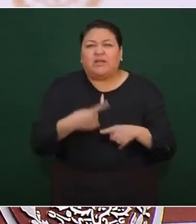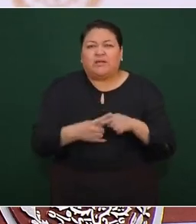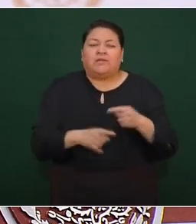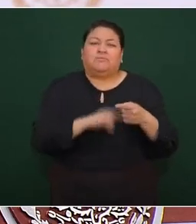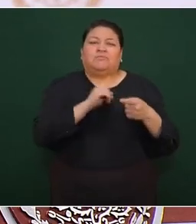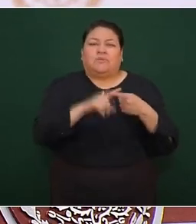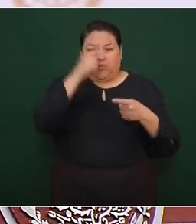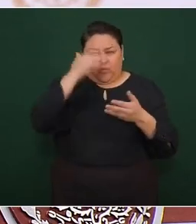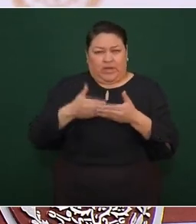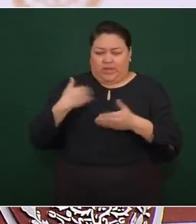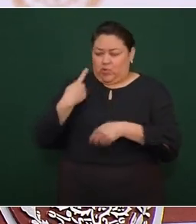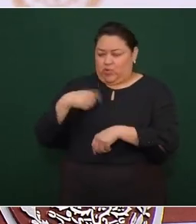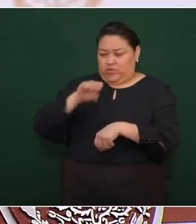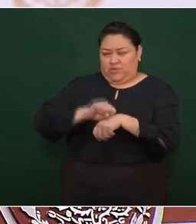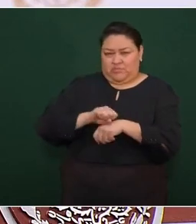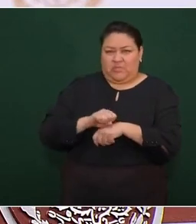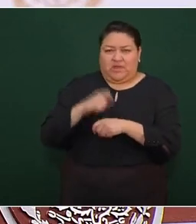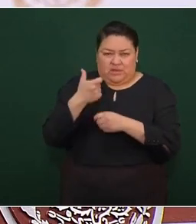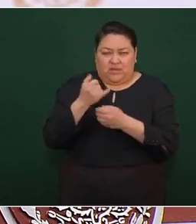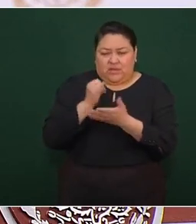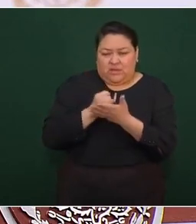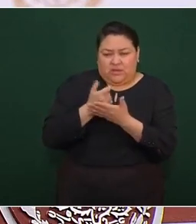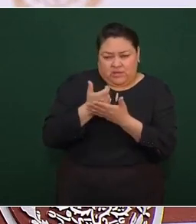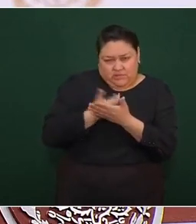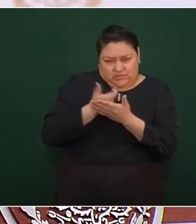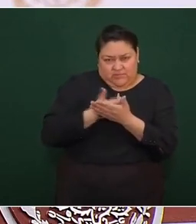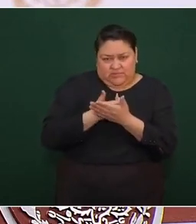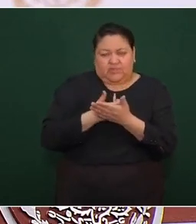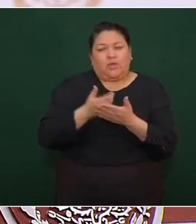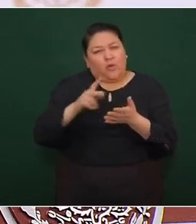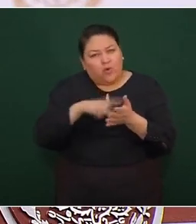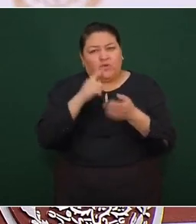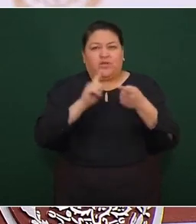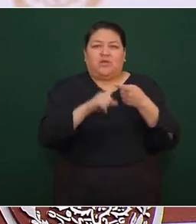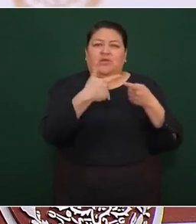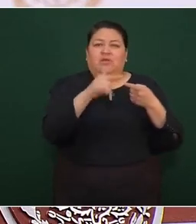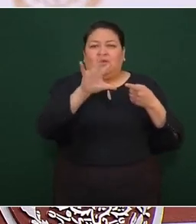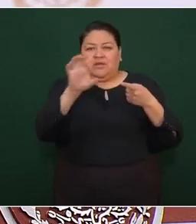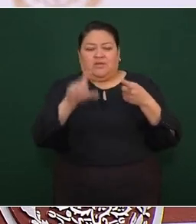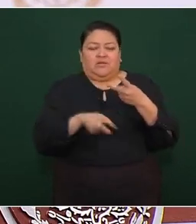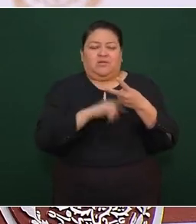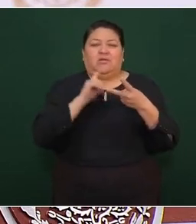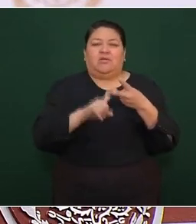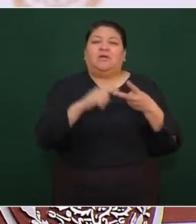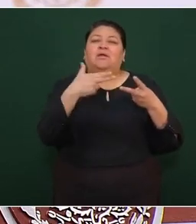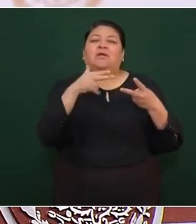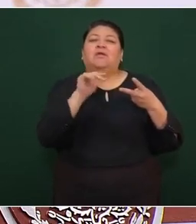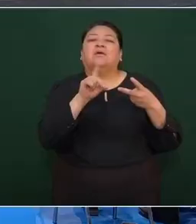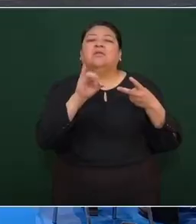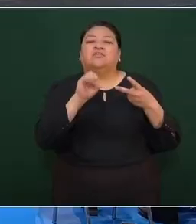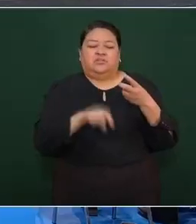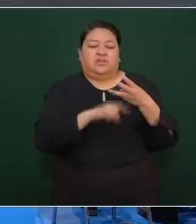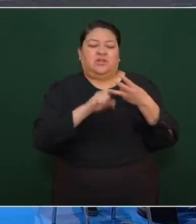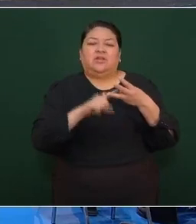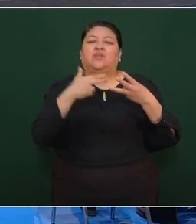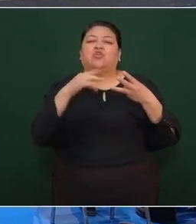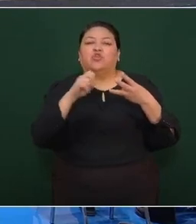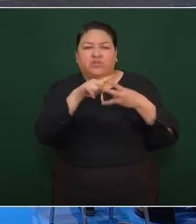la semana pasada con ganancias menores en promedio, fueron nuevamente G500, además de Hidrocina y Orsan.